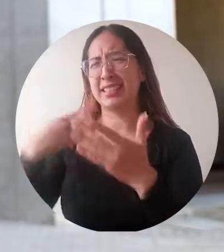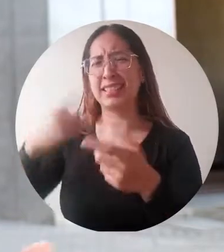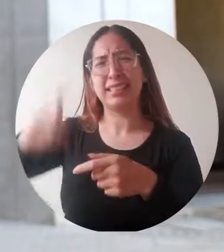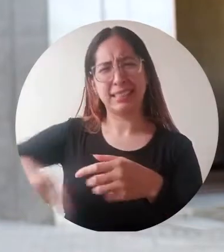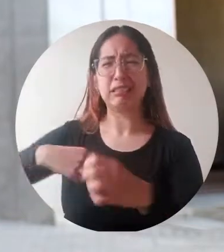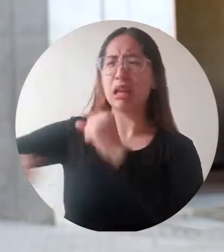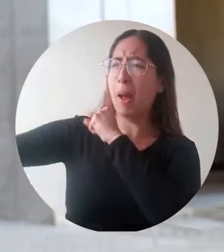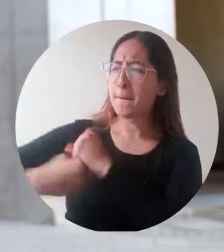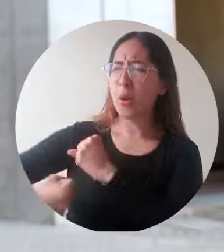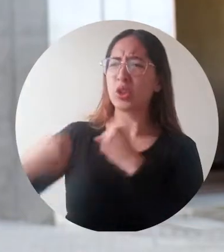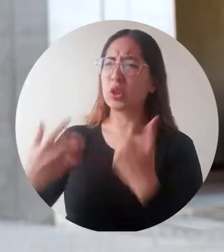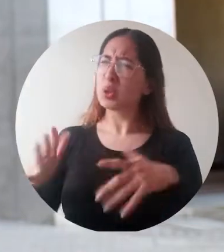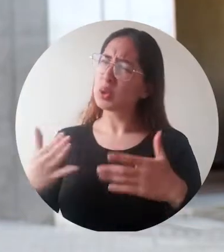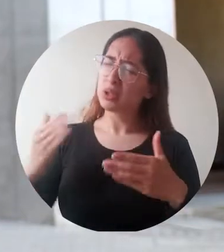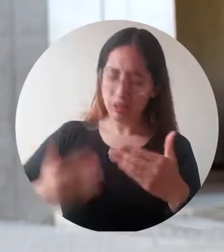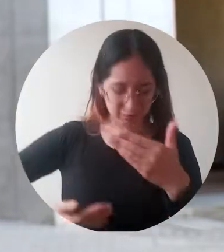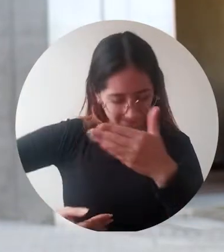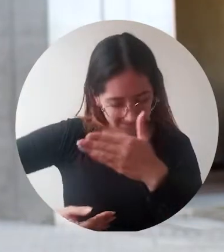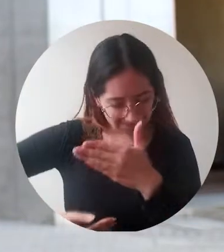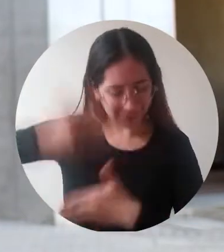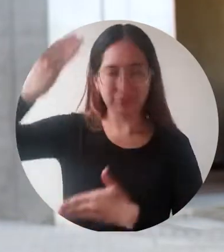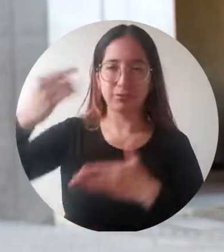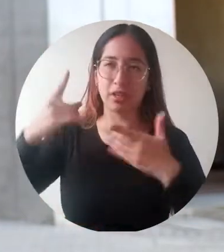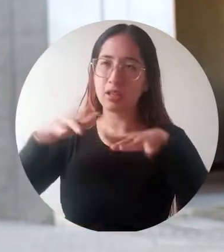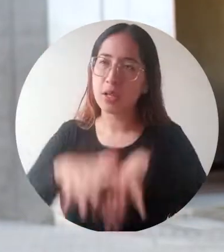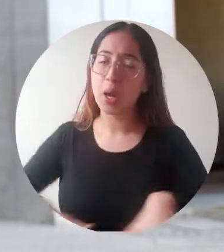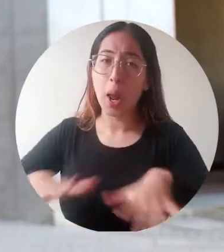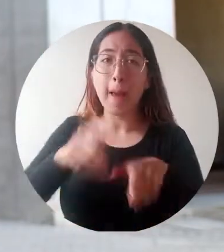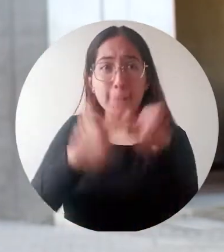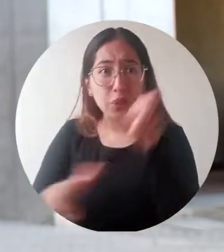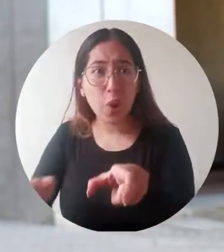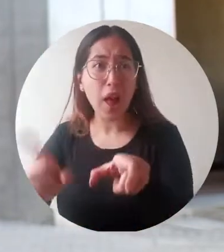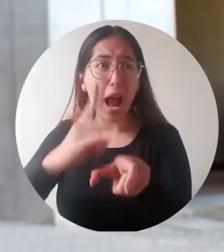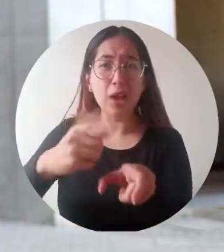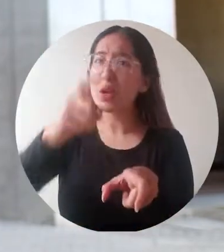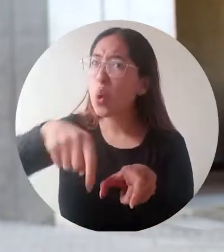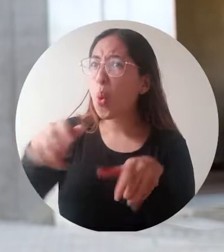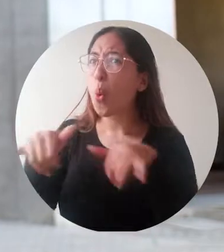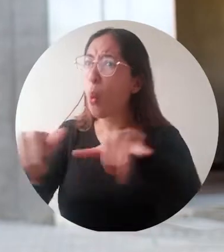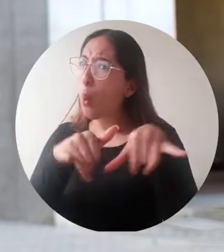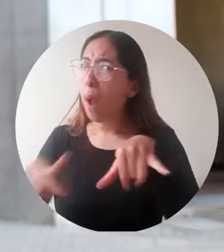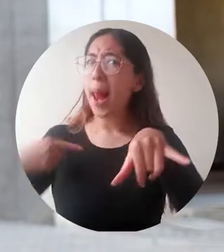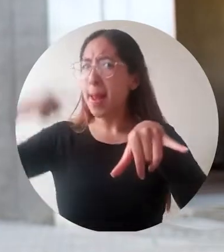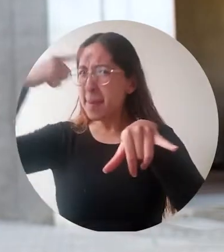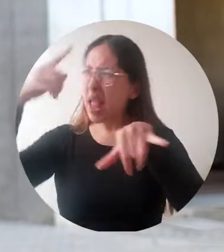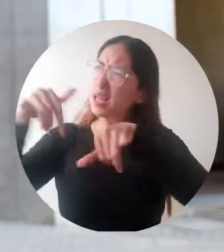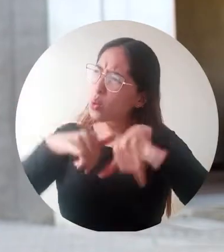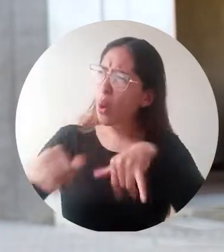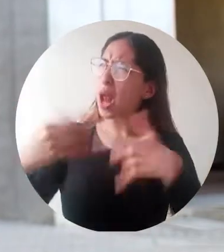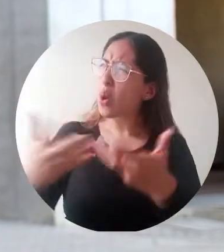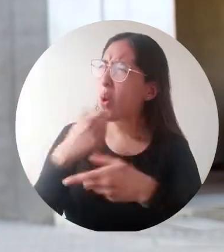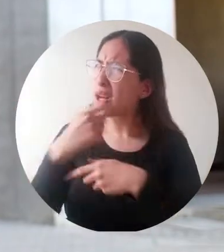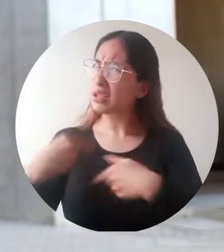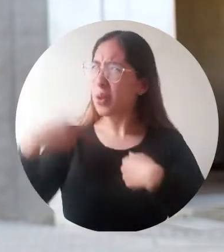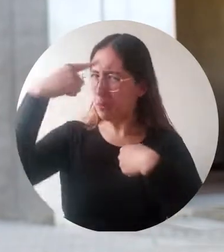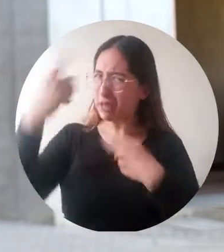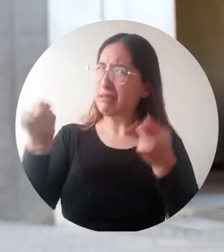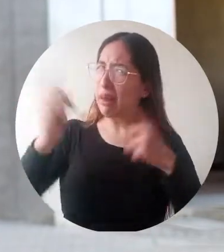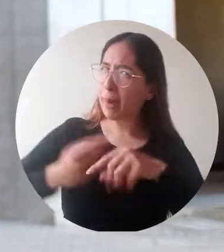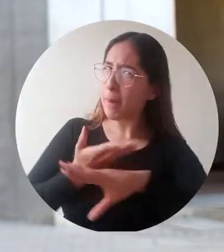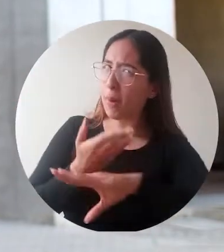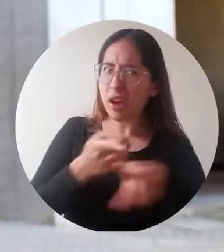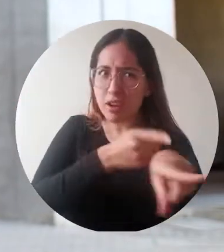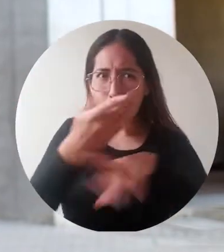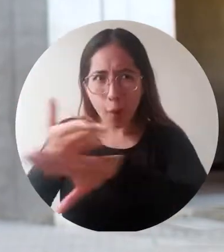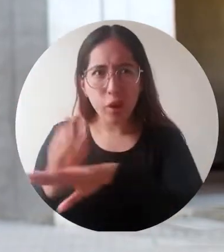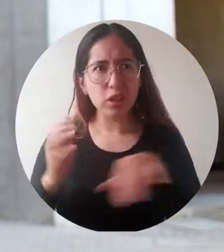-Off, que es el nombre del evento de hoy, para poder empezar, para poder rodearme con personas que tuvieran como la misma mindset, la misma mentalidad